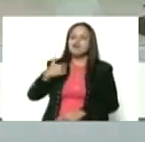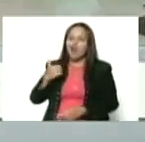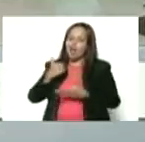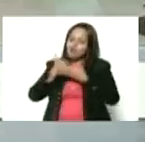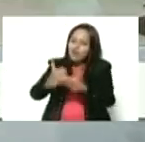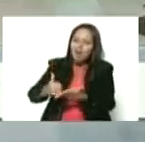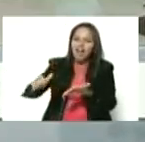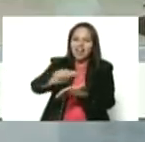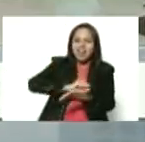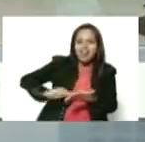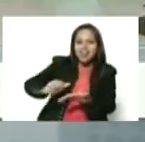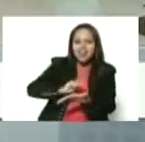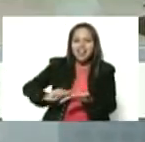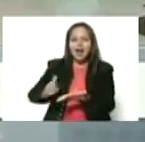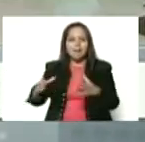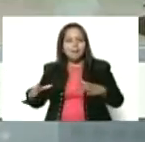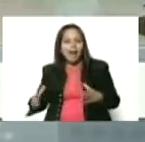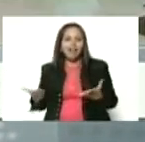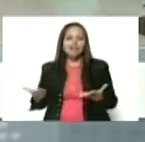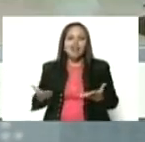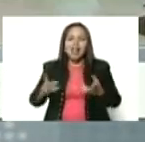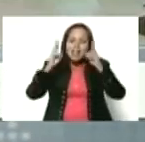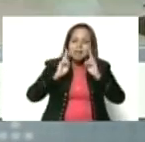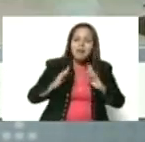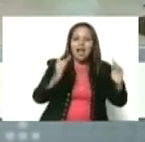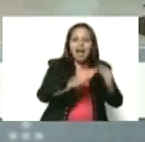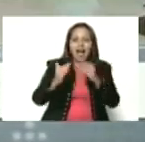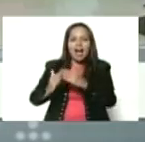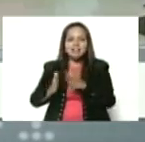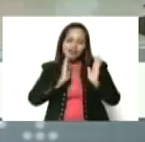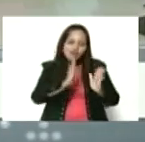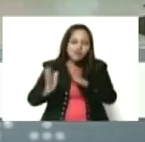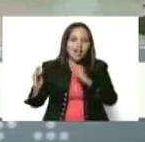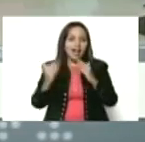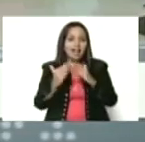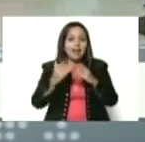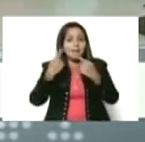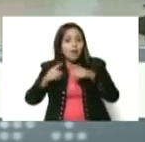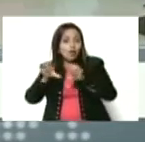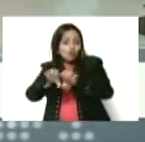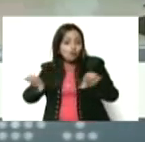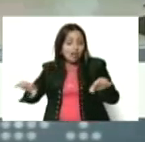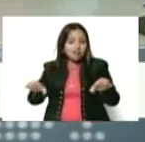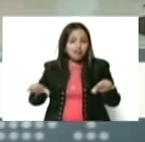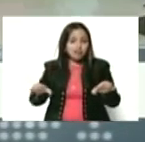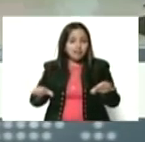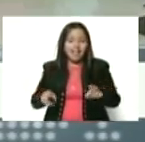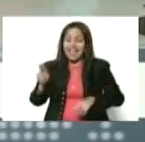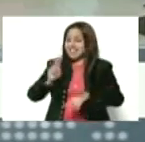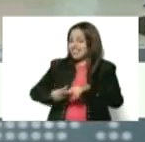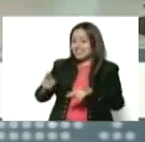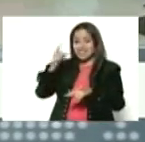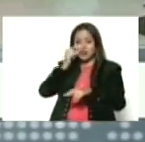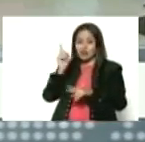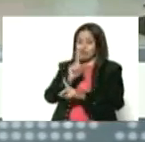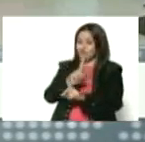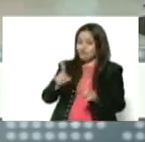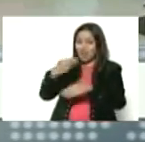los platos, a limpiar la casa, arreglar la casa, pero la educación era que el niño no hace nada,